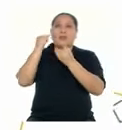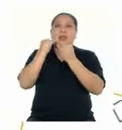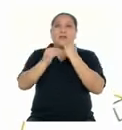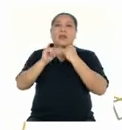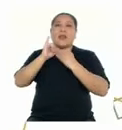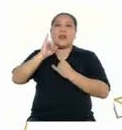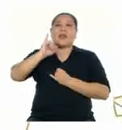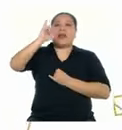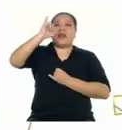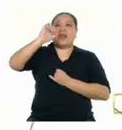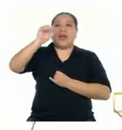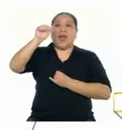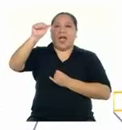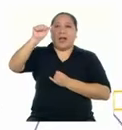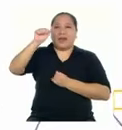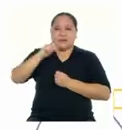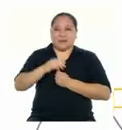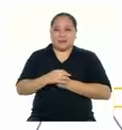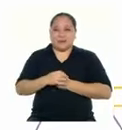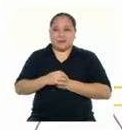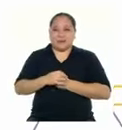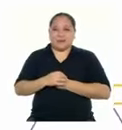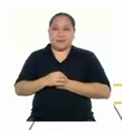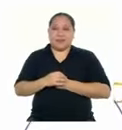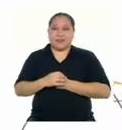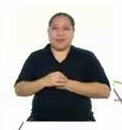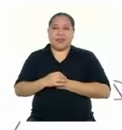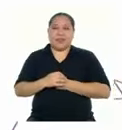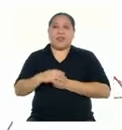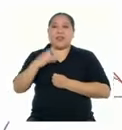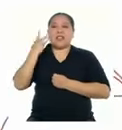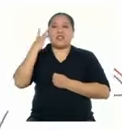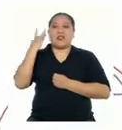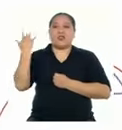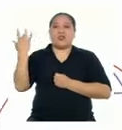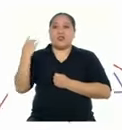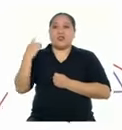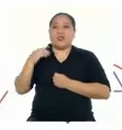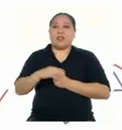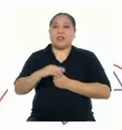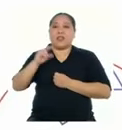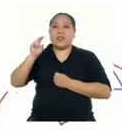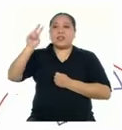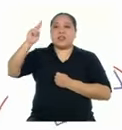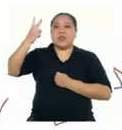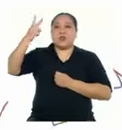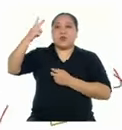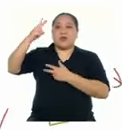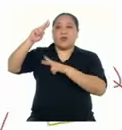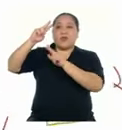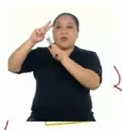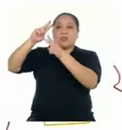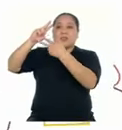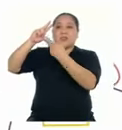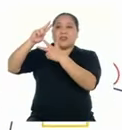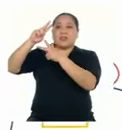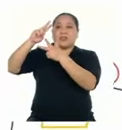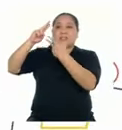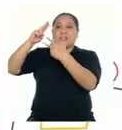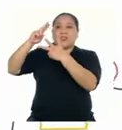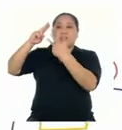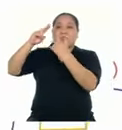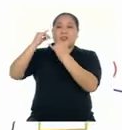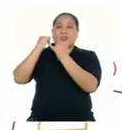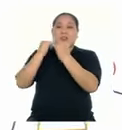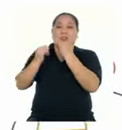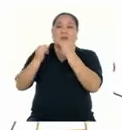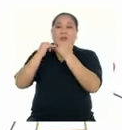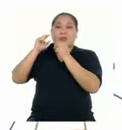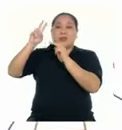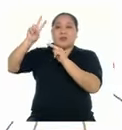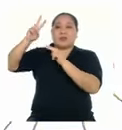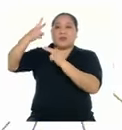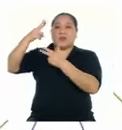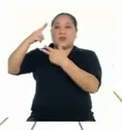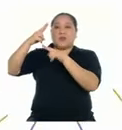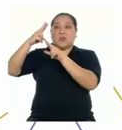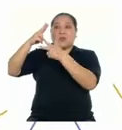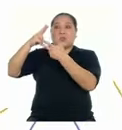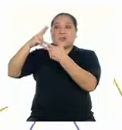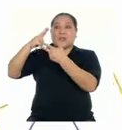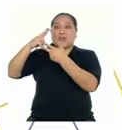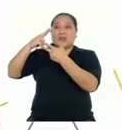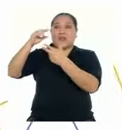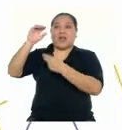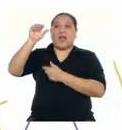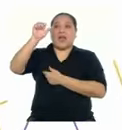en IA De igual manera, los sonidos de la última palabra del segundo verso Coinciden con los sonidos de la última